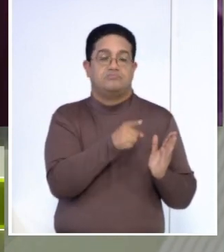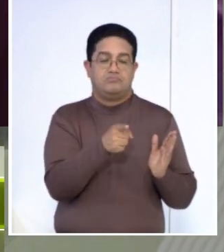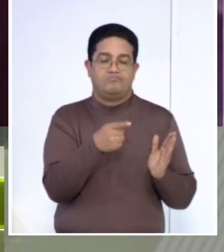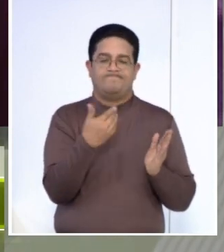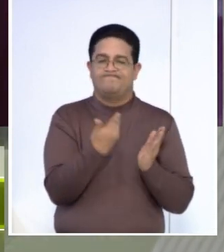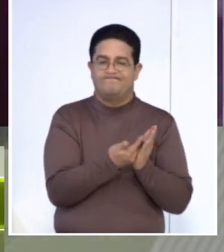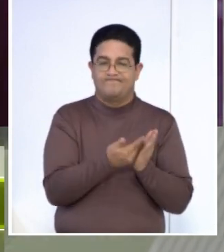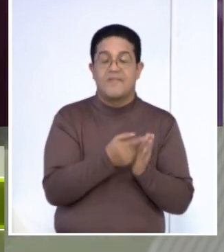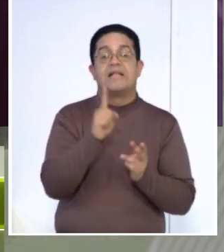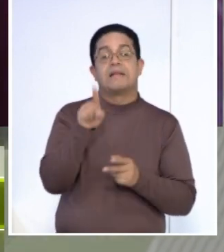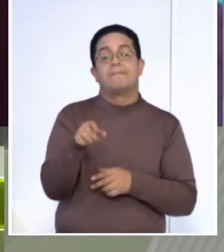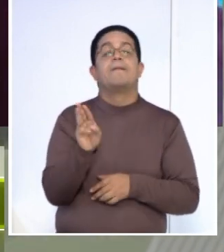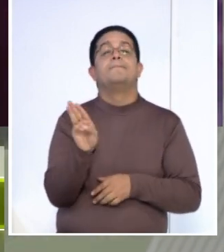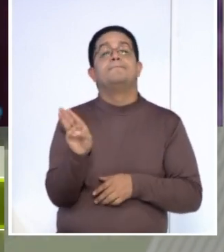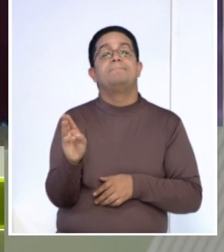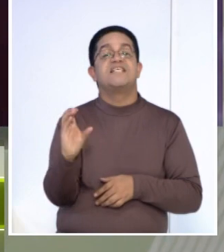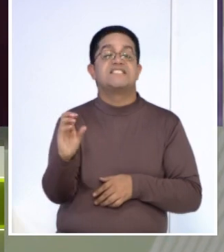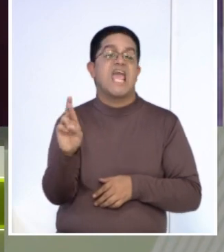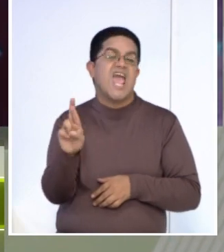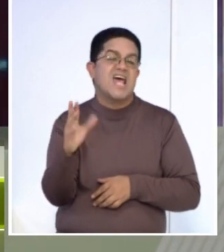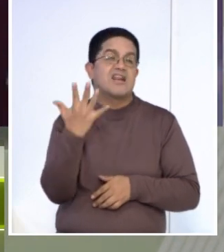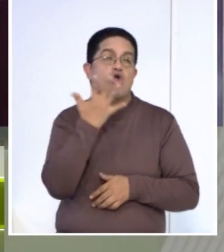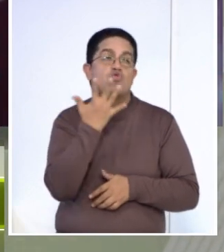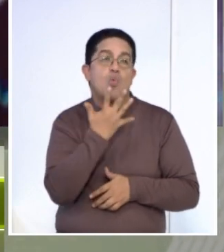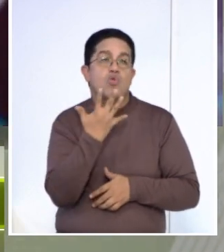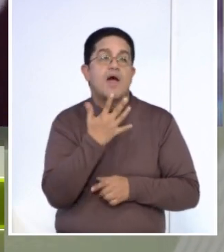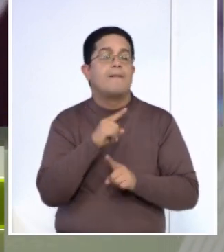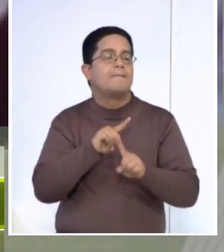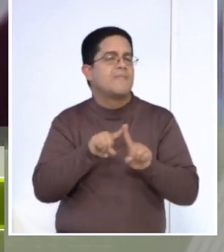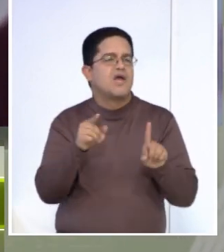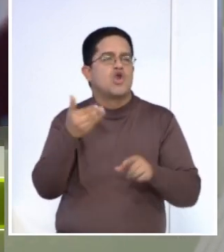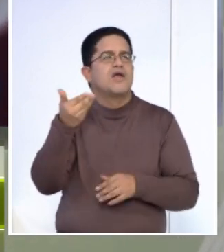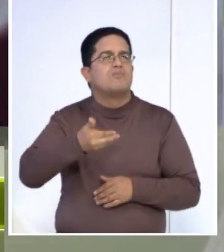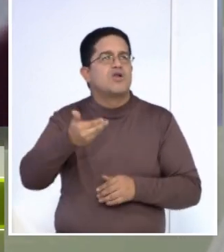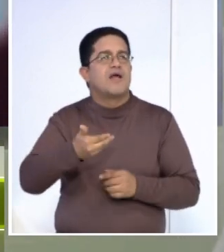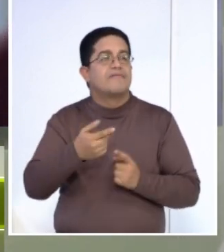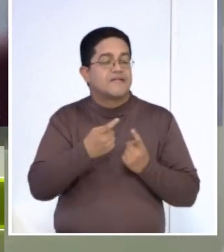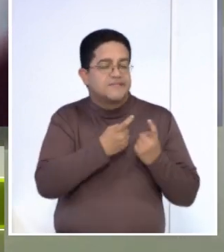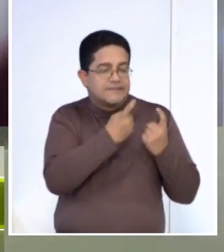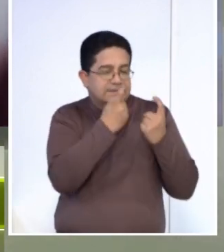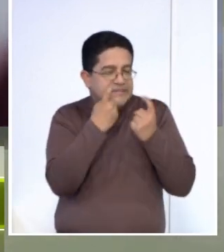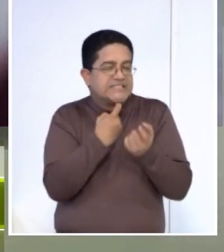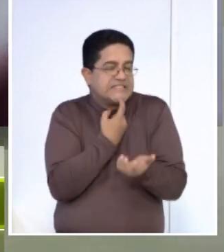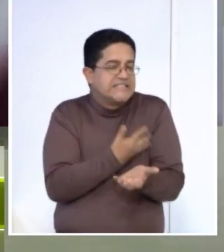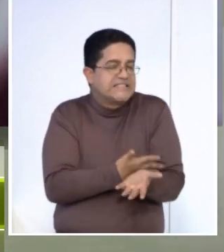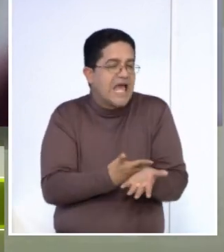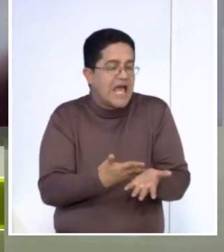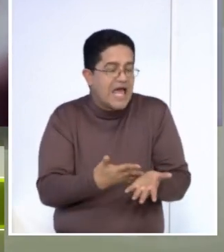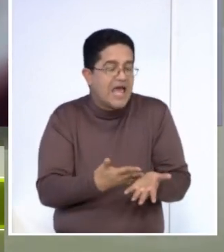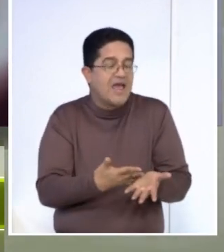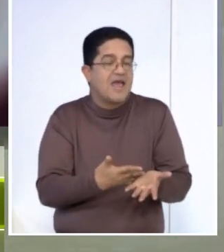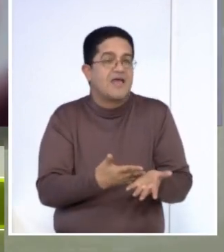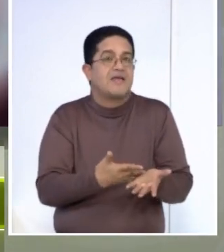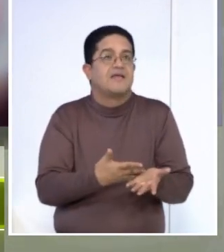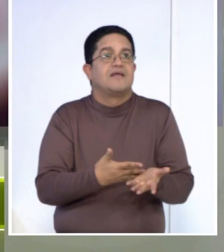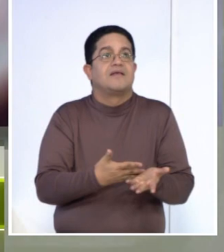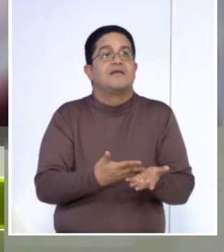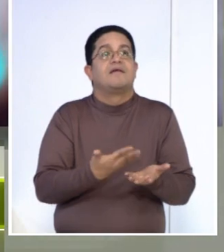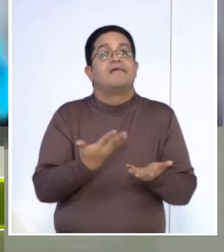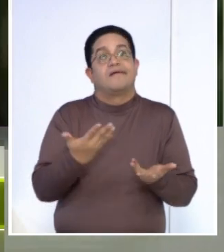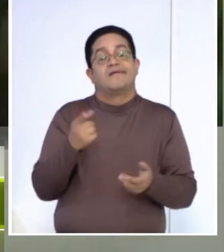También podemos hacer la PCR si tenemos alguna duda, pero lo importante es hacer el examen que también hay un importante